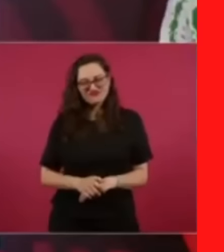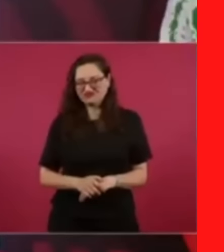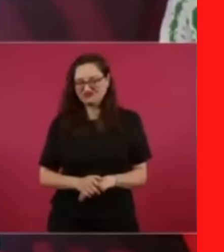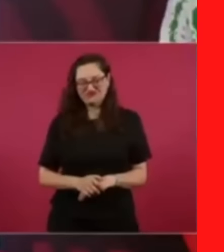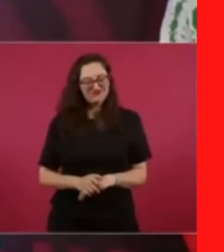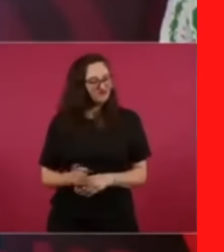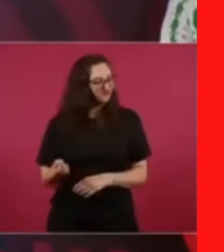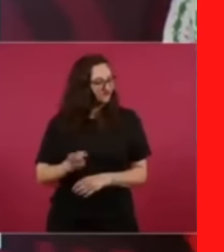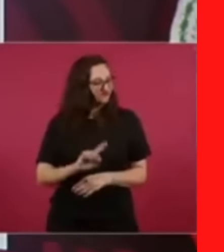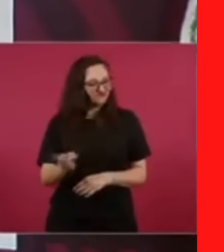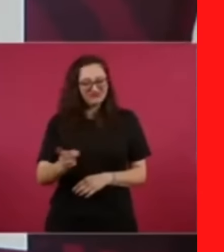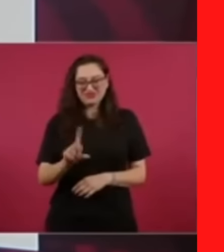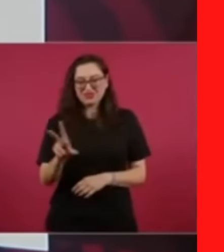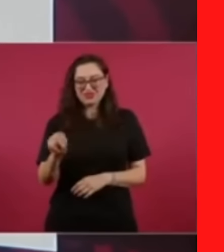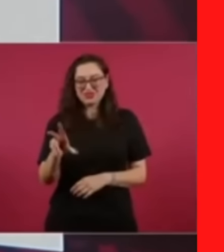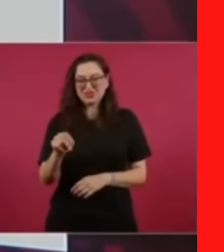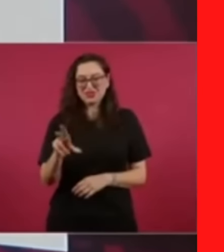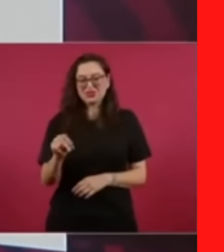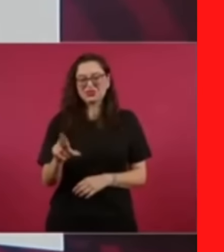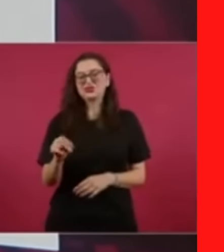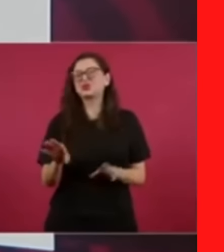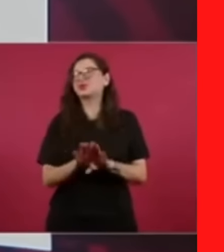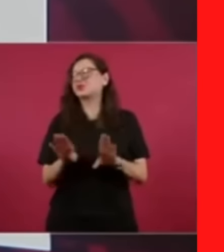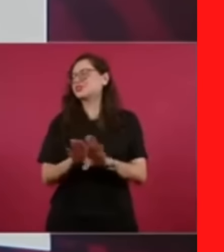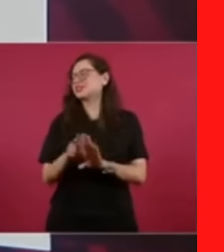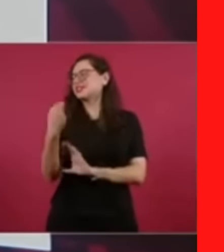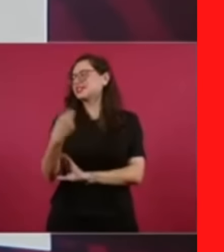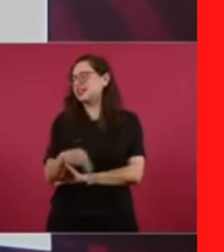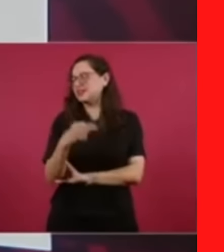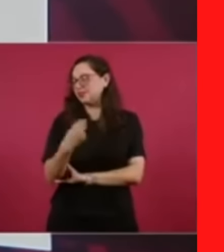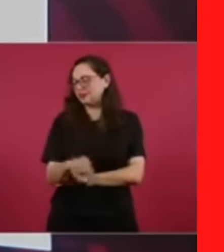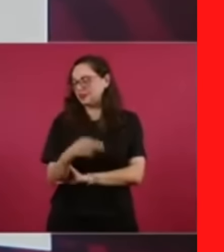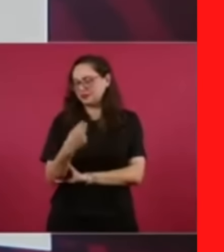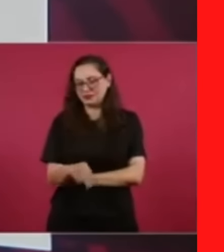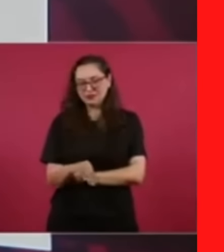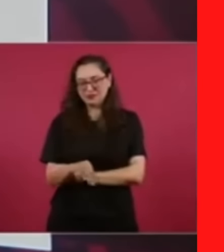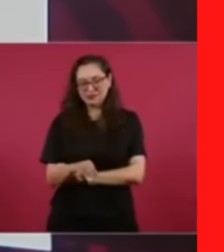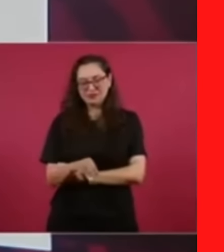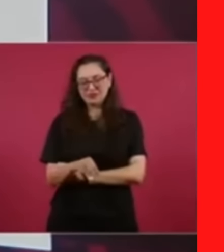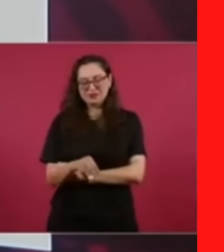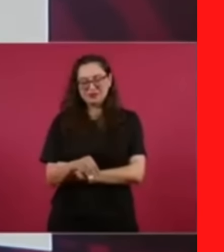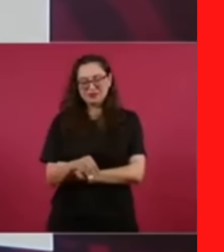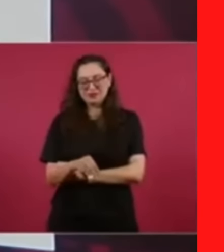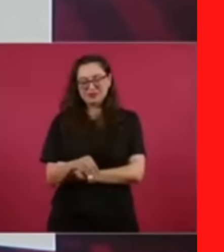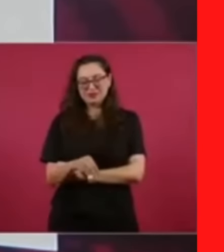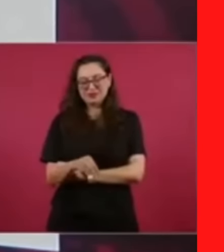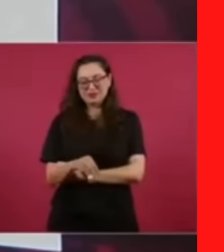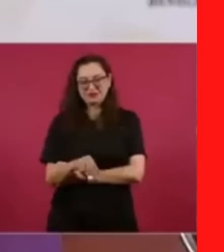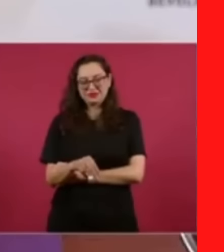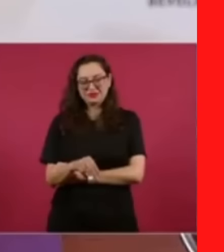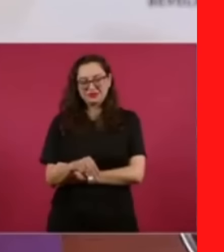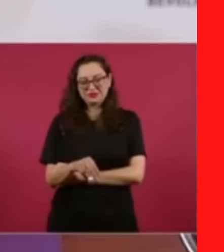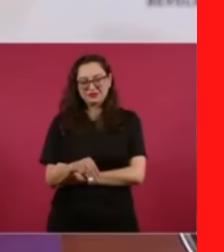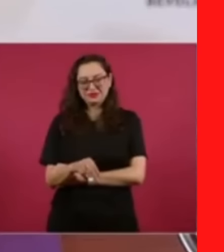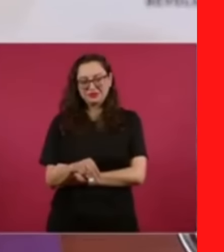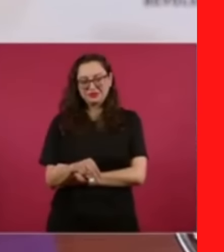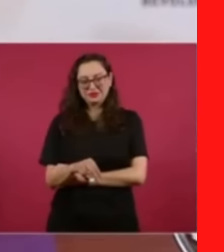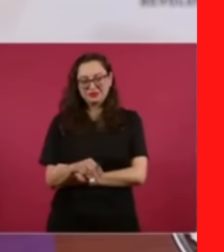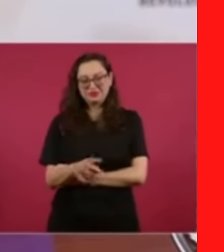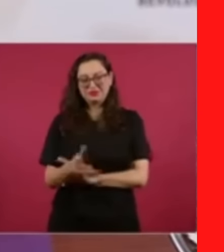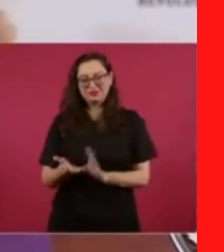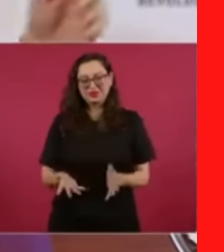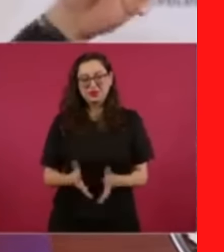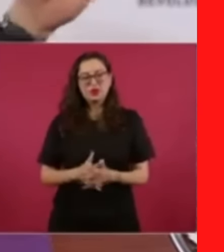no, no, se llama… ahorita vamos a… tiene un nombre que se usa mucho en el medio